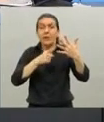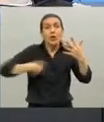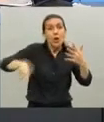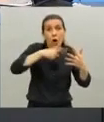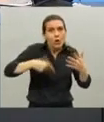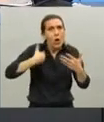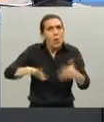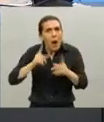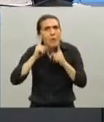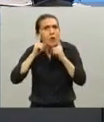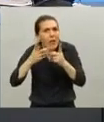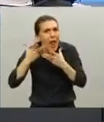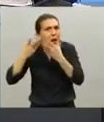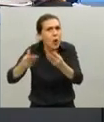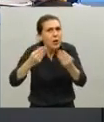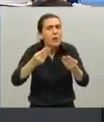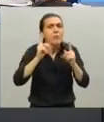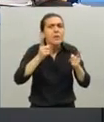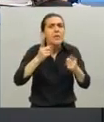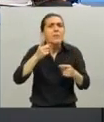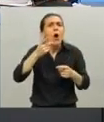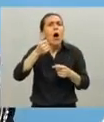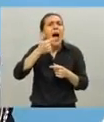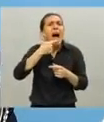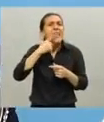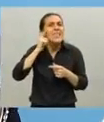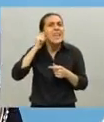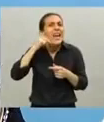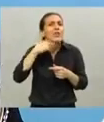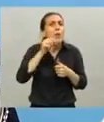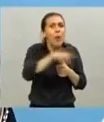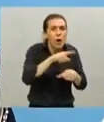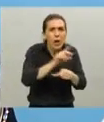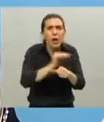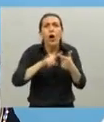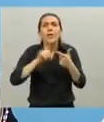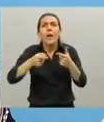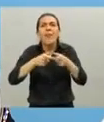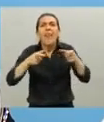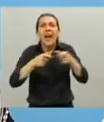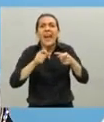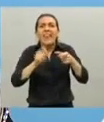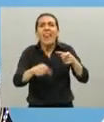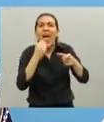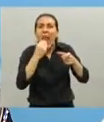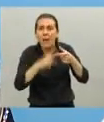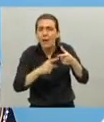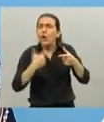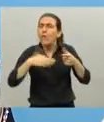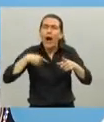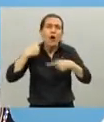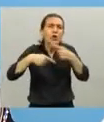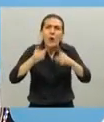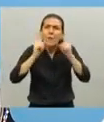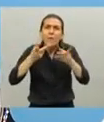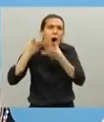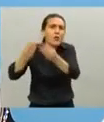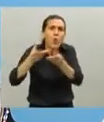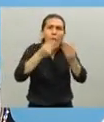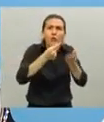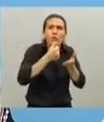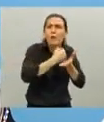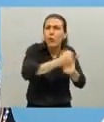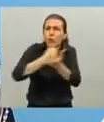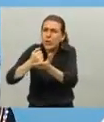como lo hacemos hoy, con la Asignación Universal por Hijo o con la tarjeta alimentar. Todo eso va a seguir todo lo que sea